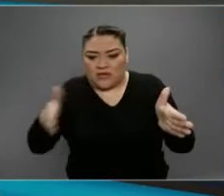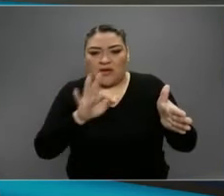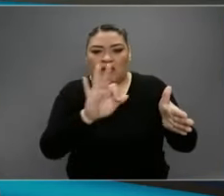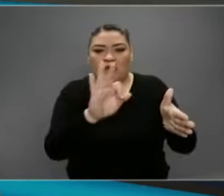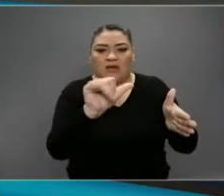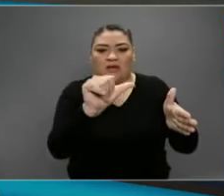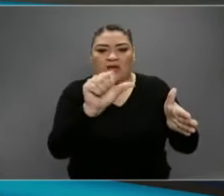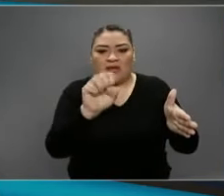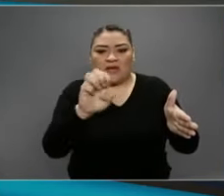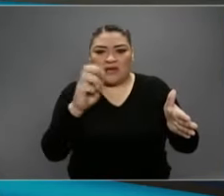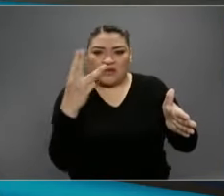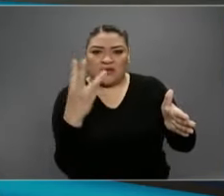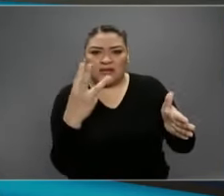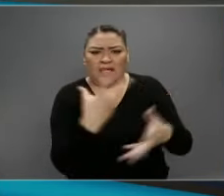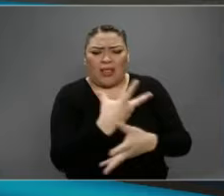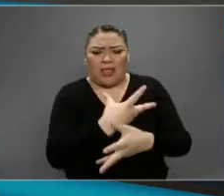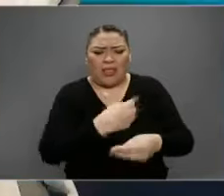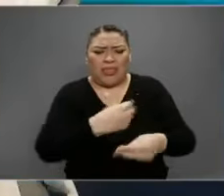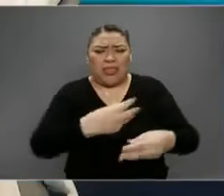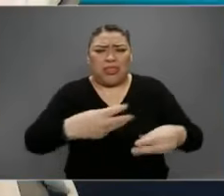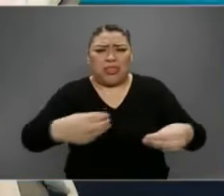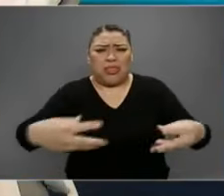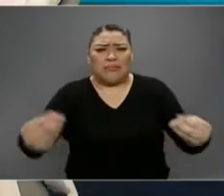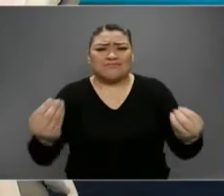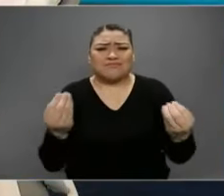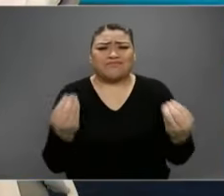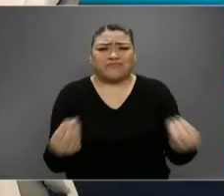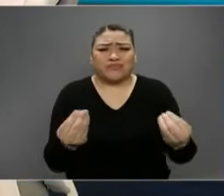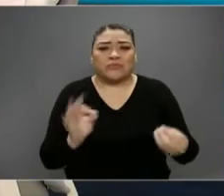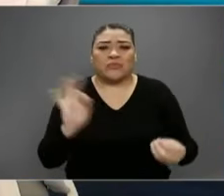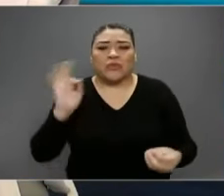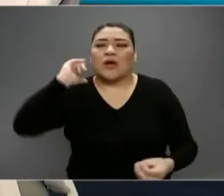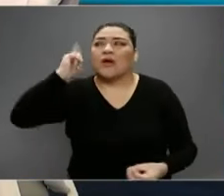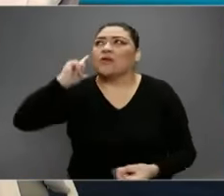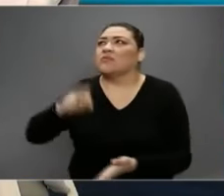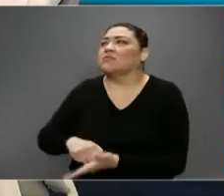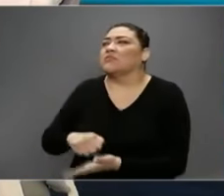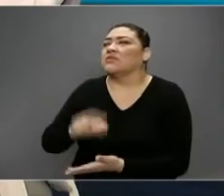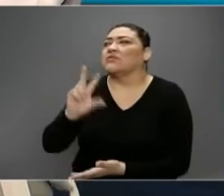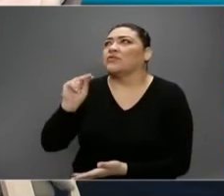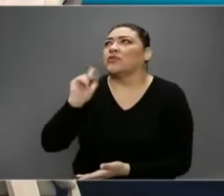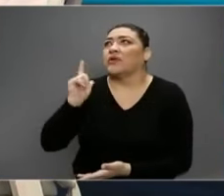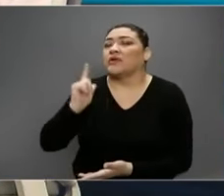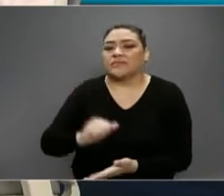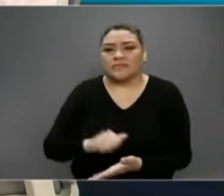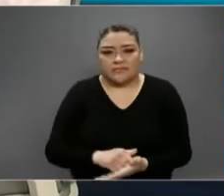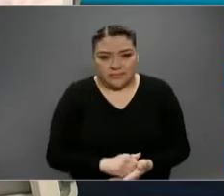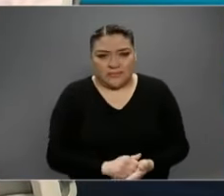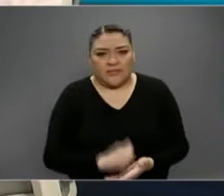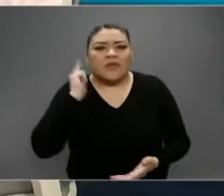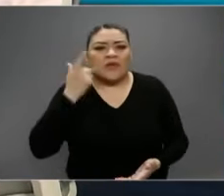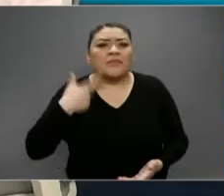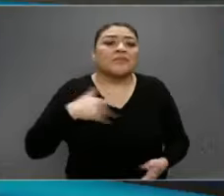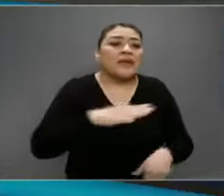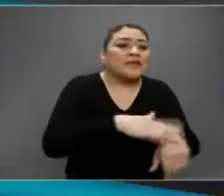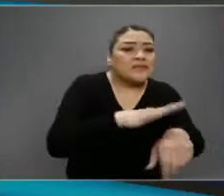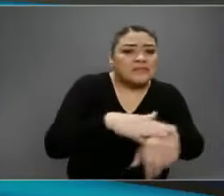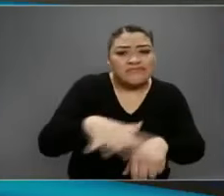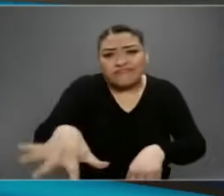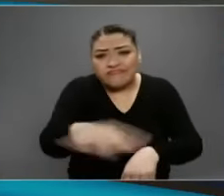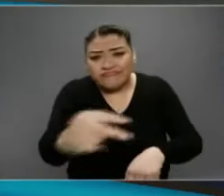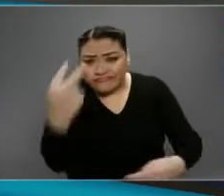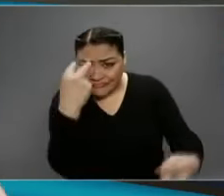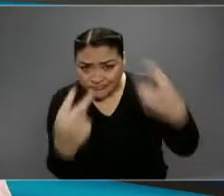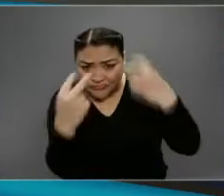esto esté incontrolable, en donde tocamos madera y al contrario apelamos a que la